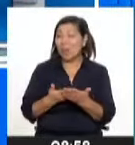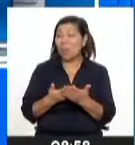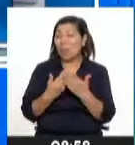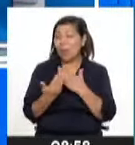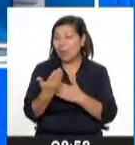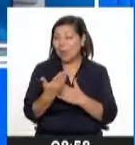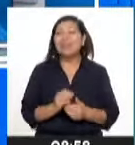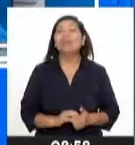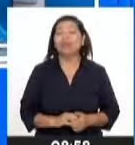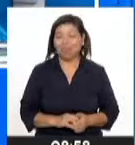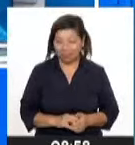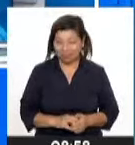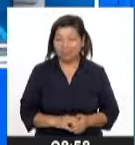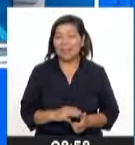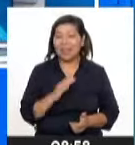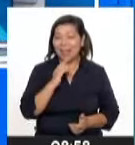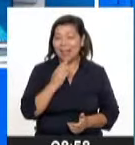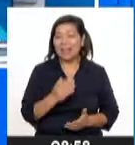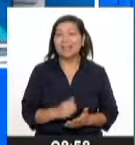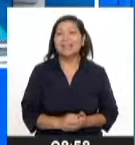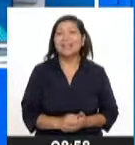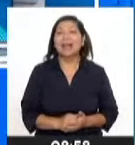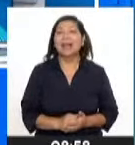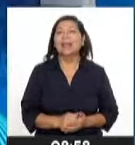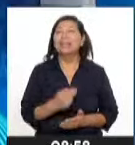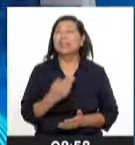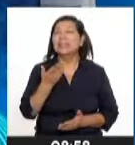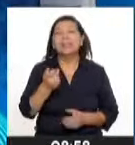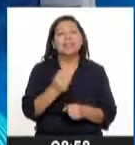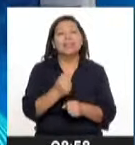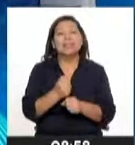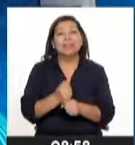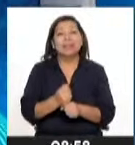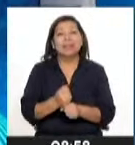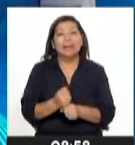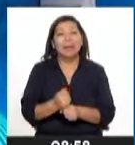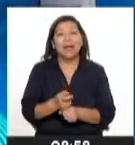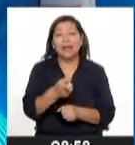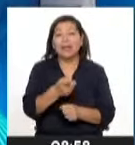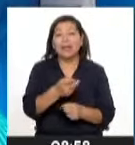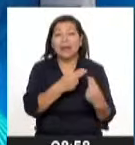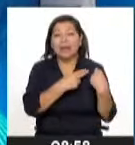tengan buenos días. Gracias también. Hasta luego. Con Nelly Paredes, titular del Ministerio de Desarrollo Agrario y Riegos.